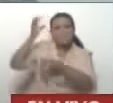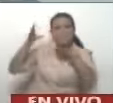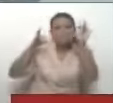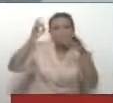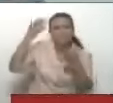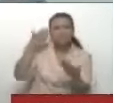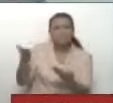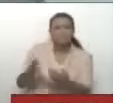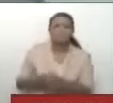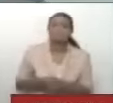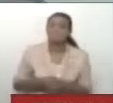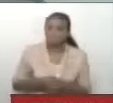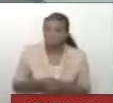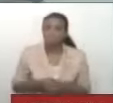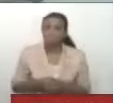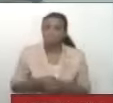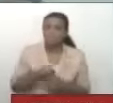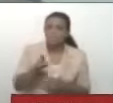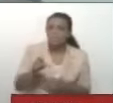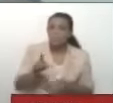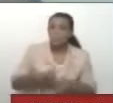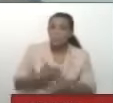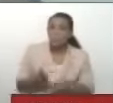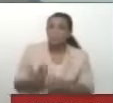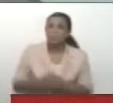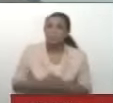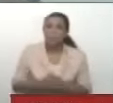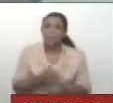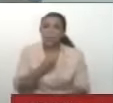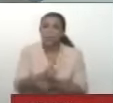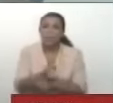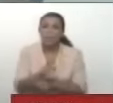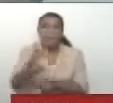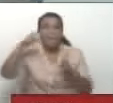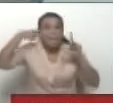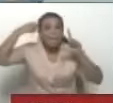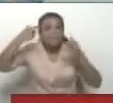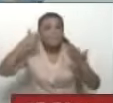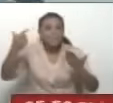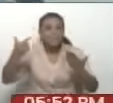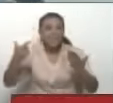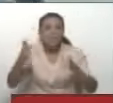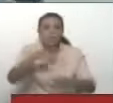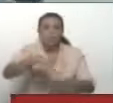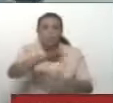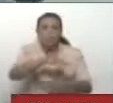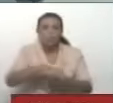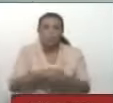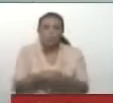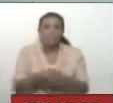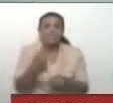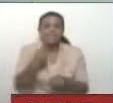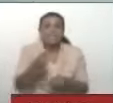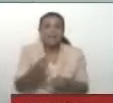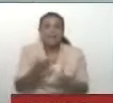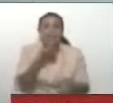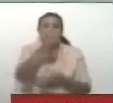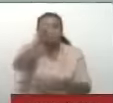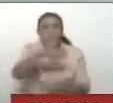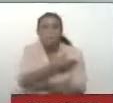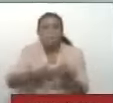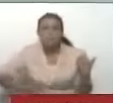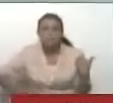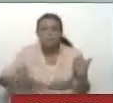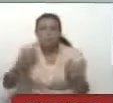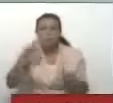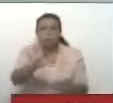Twitter o en X ahora, en donde colocó el video, en donde verá declaración y de a